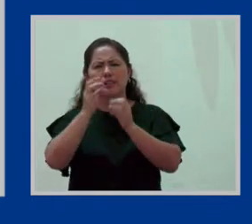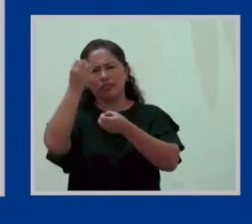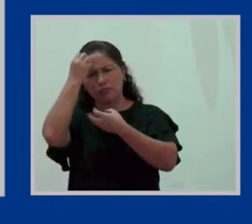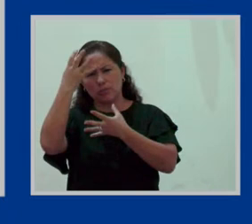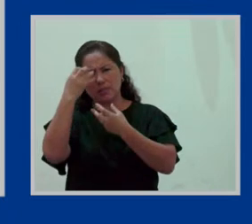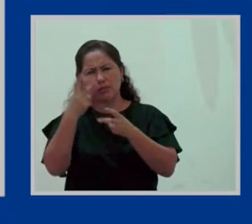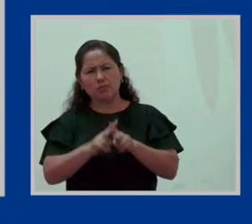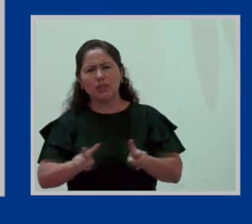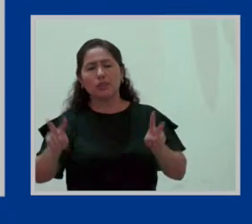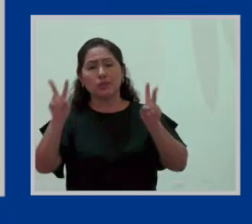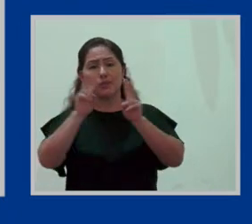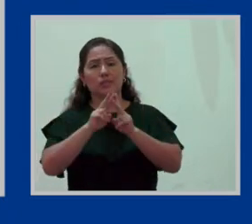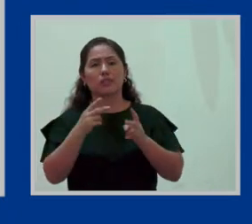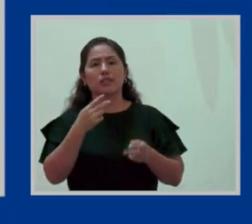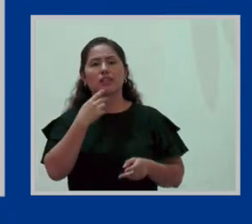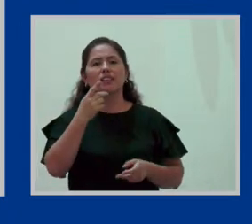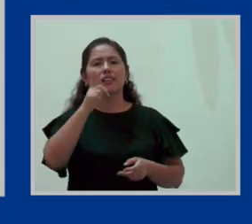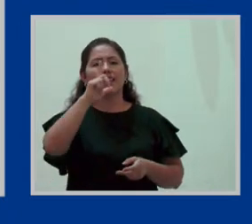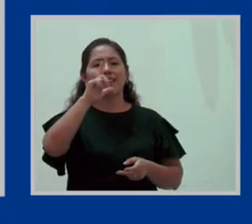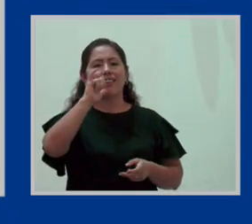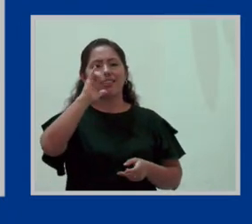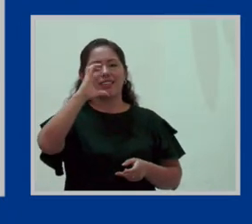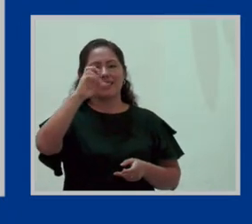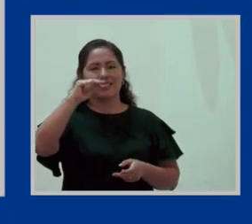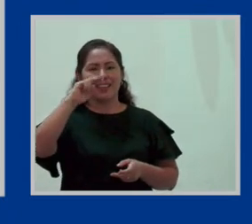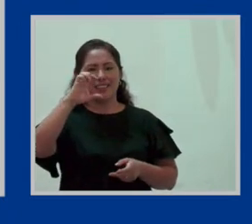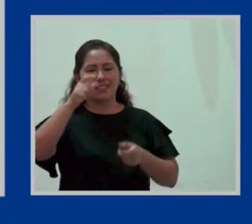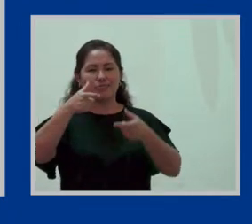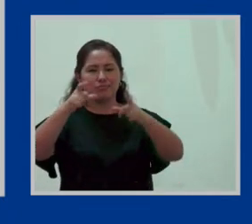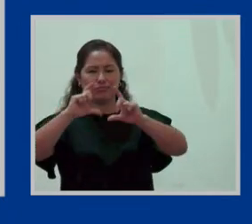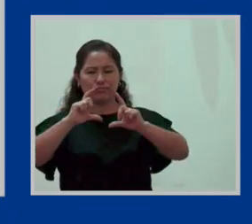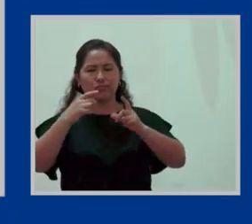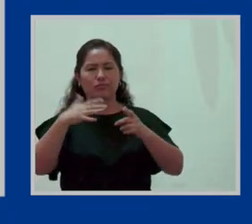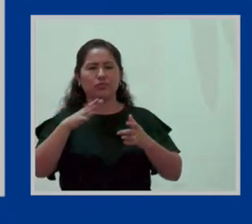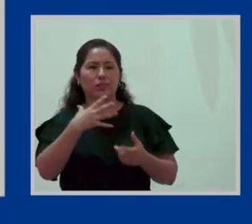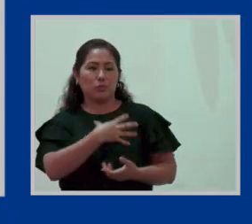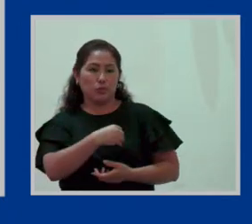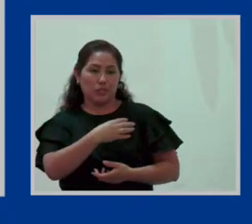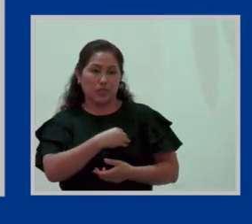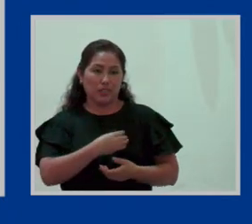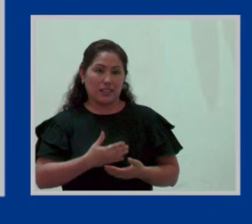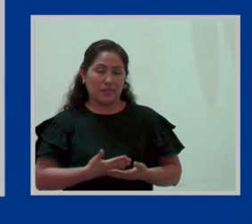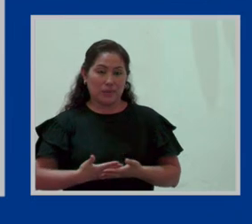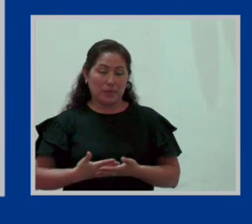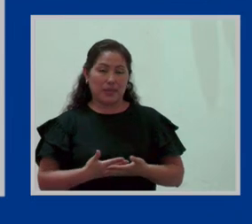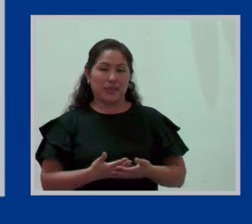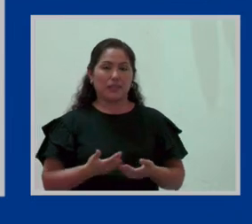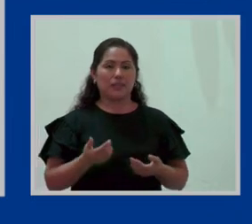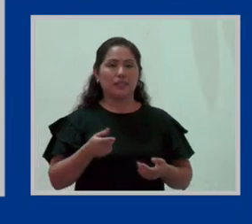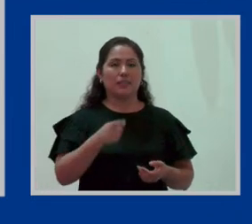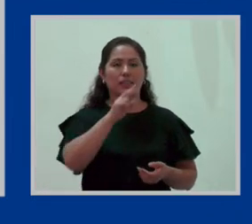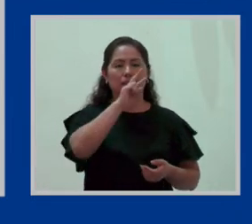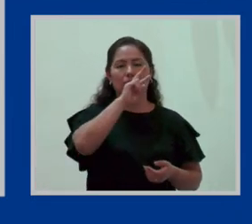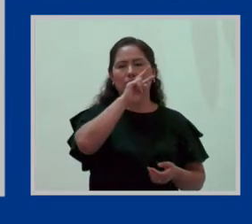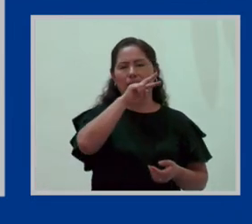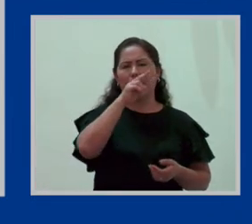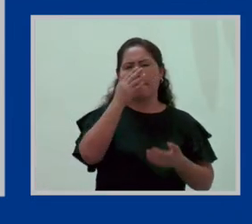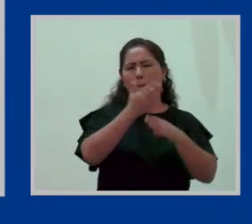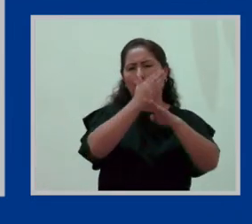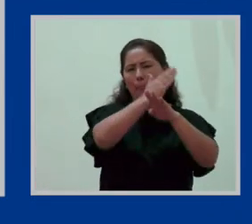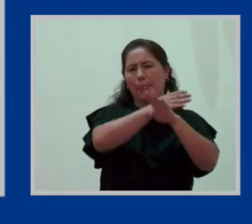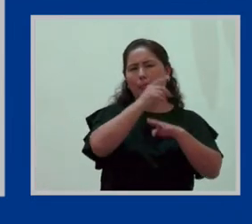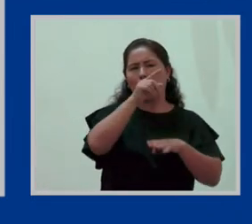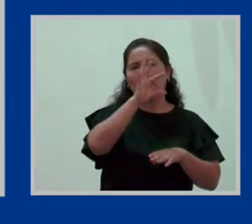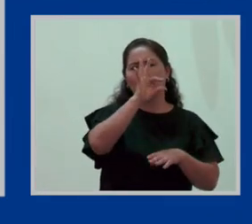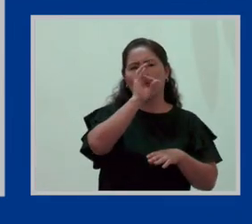valiosa, es la licencia pre y postnatal. En el 2015 hubo un cambio en nuestra normativa que pasamos de